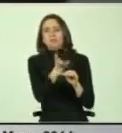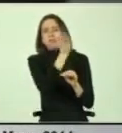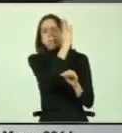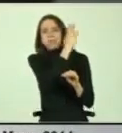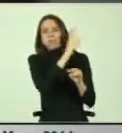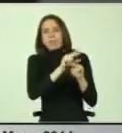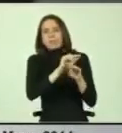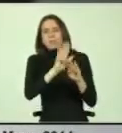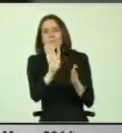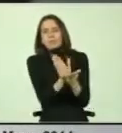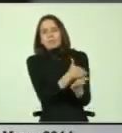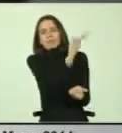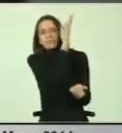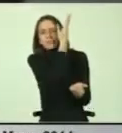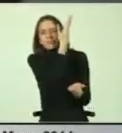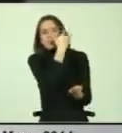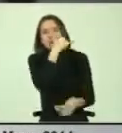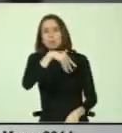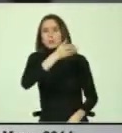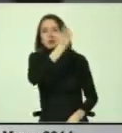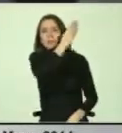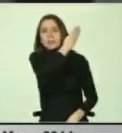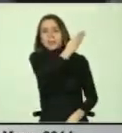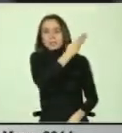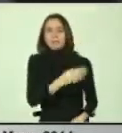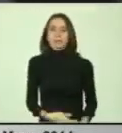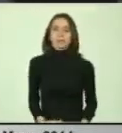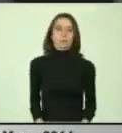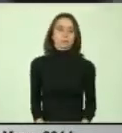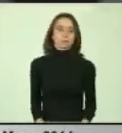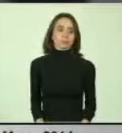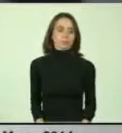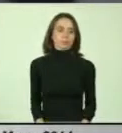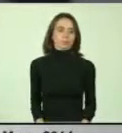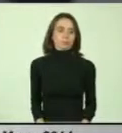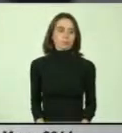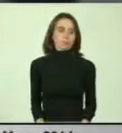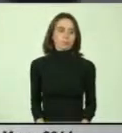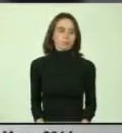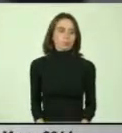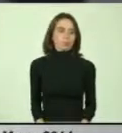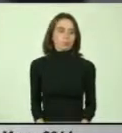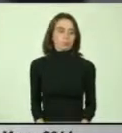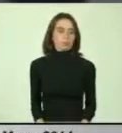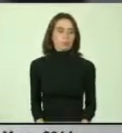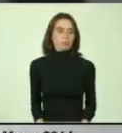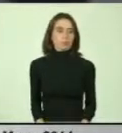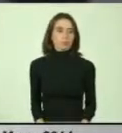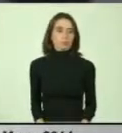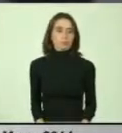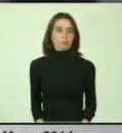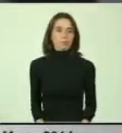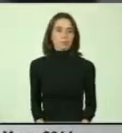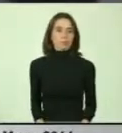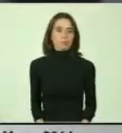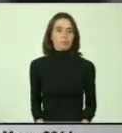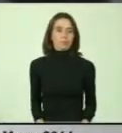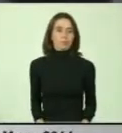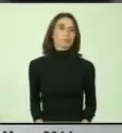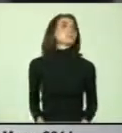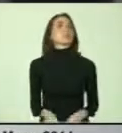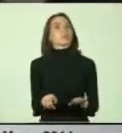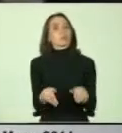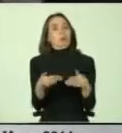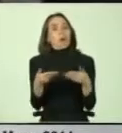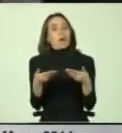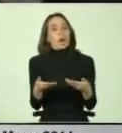superadas desde ya hace mucho tiempo el envío actual